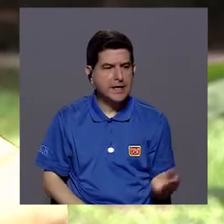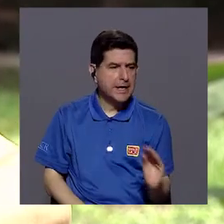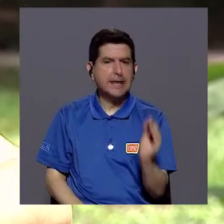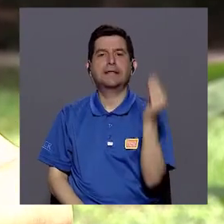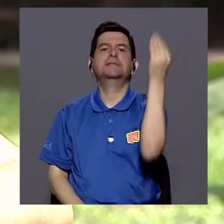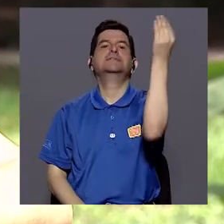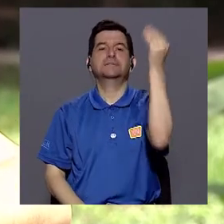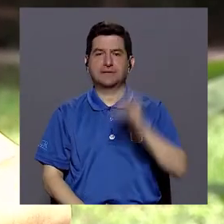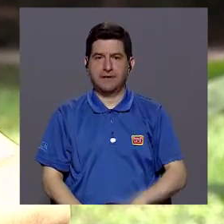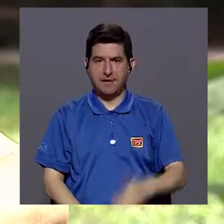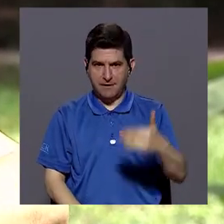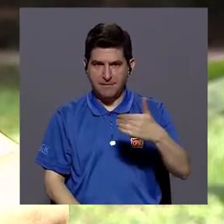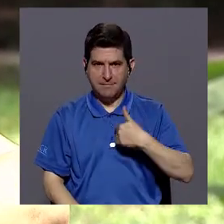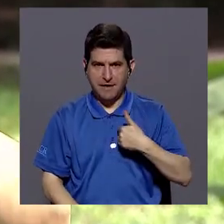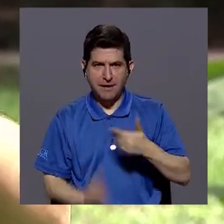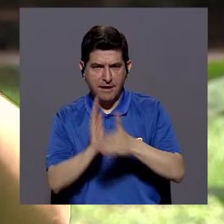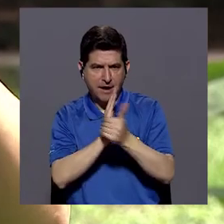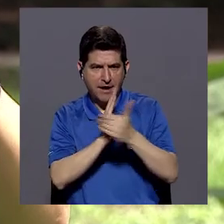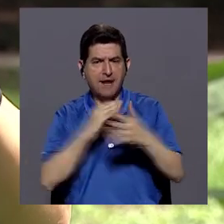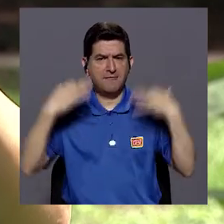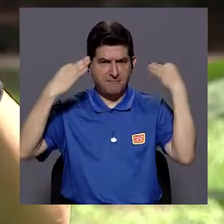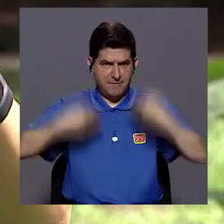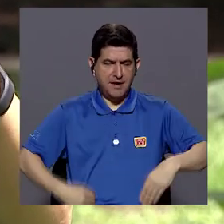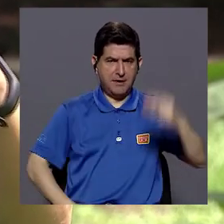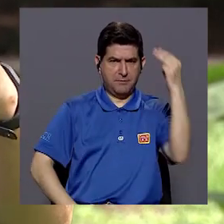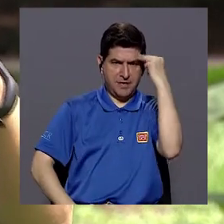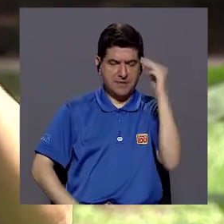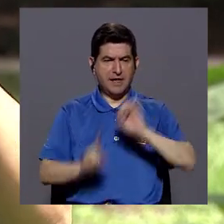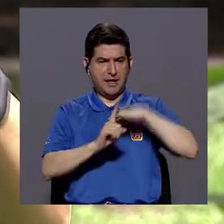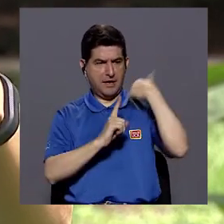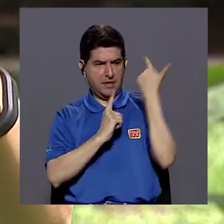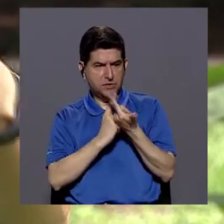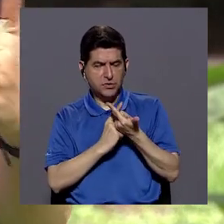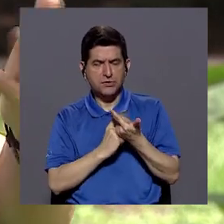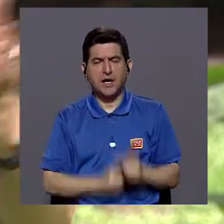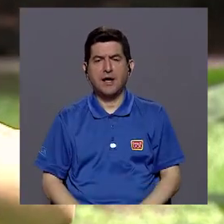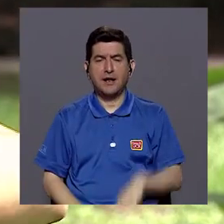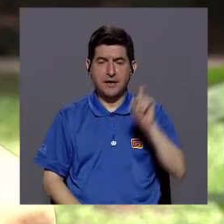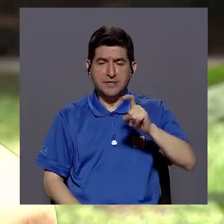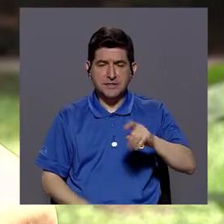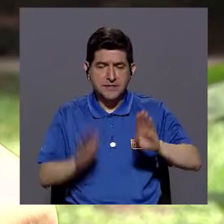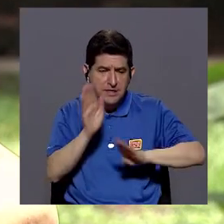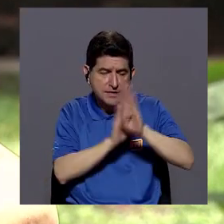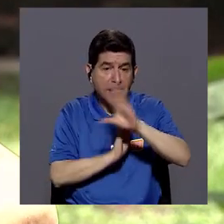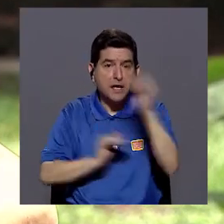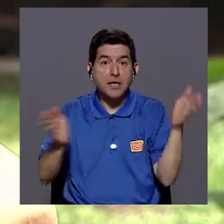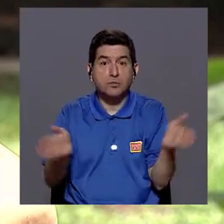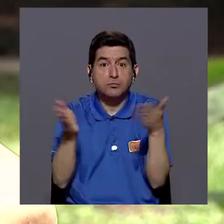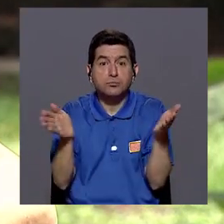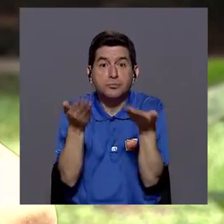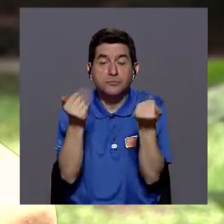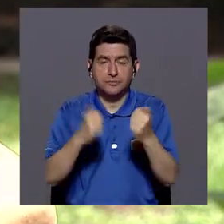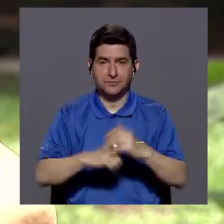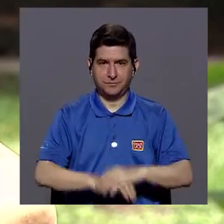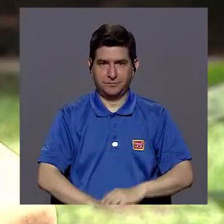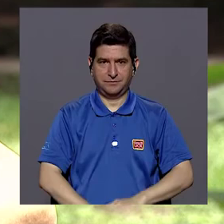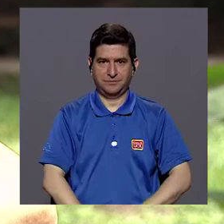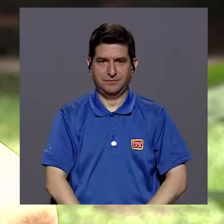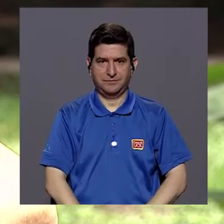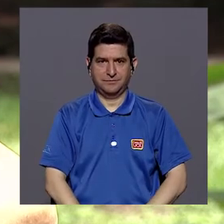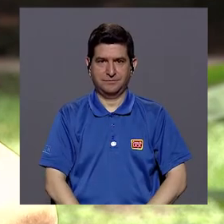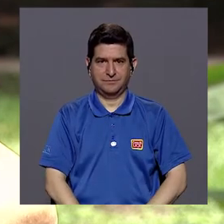crecimiento, tiene habilidades físicas, mentales, sociales que desarrollar y estimular. Y